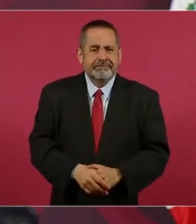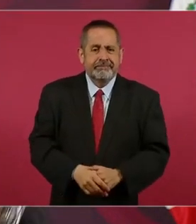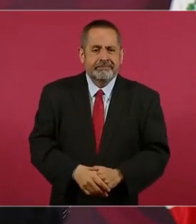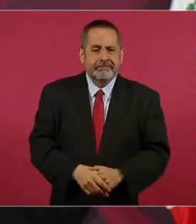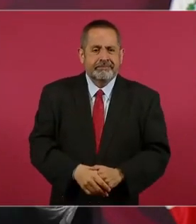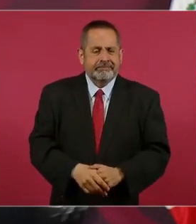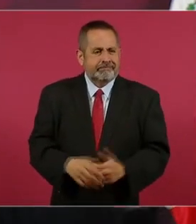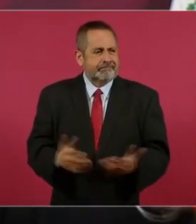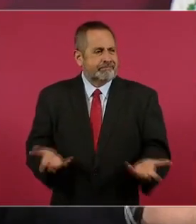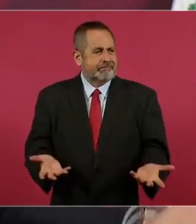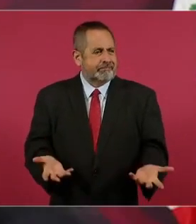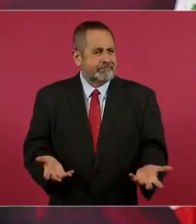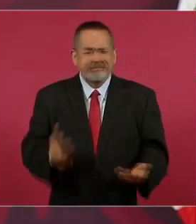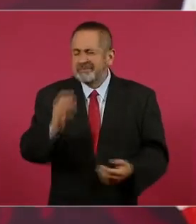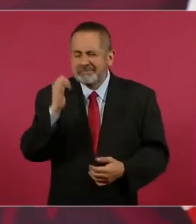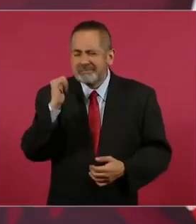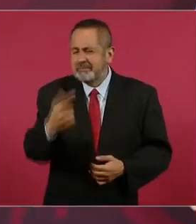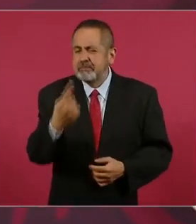Díganme algo.